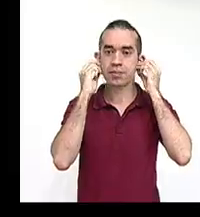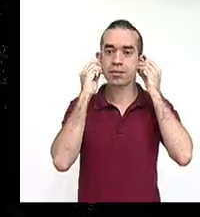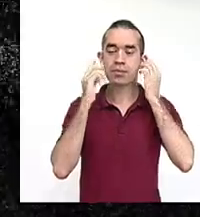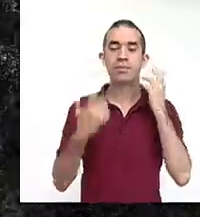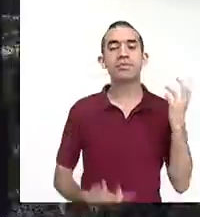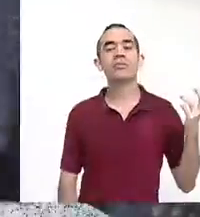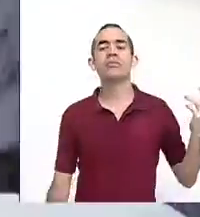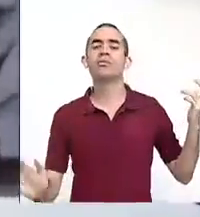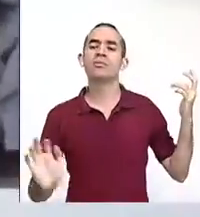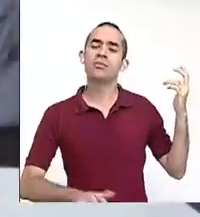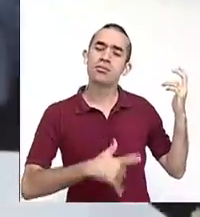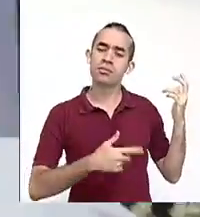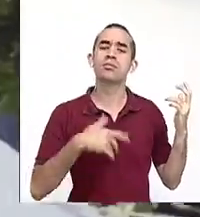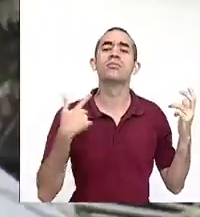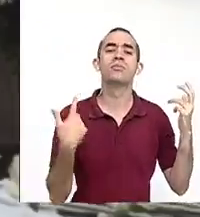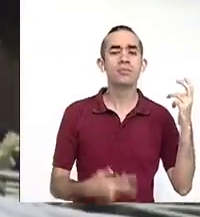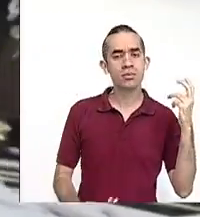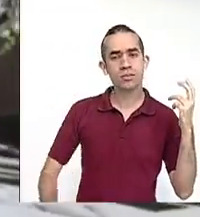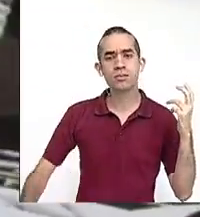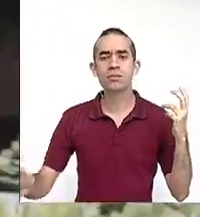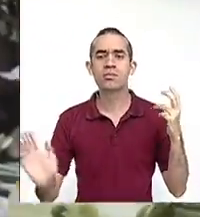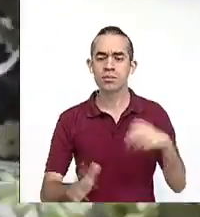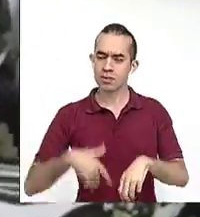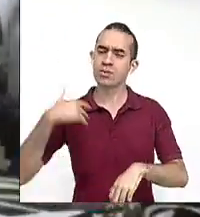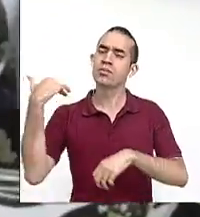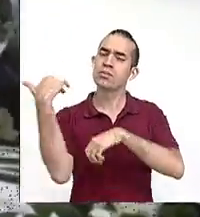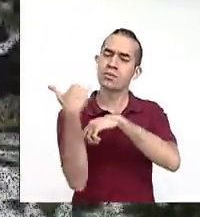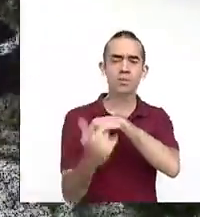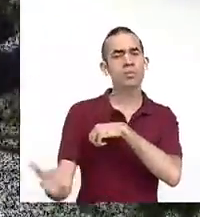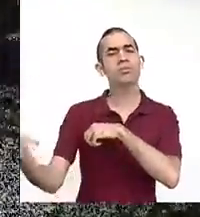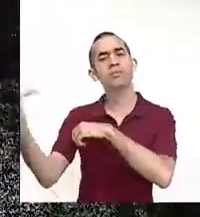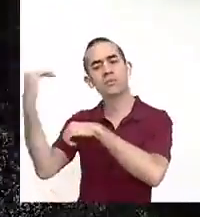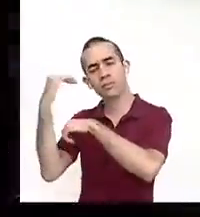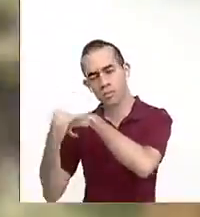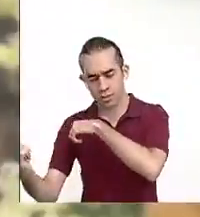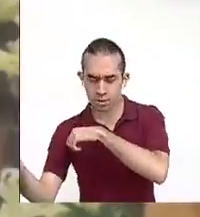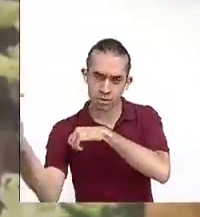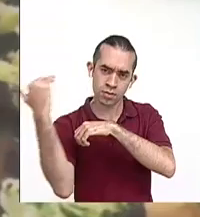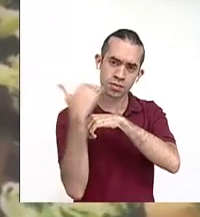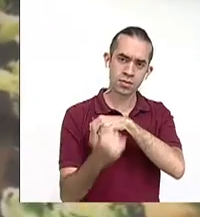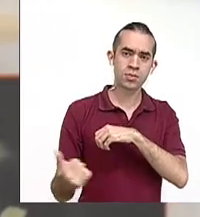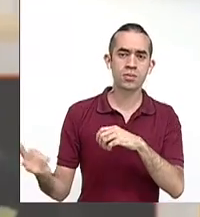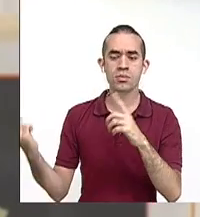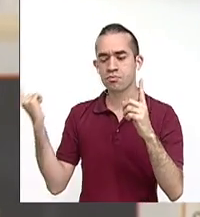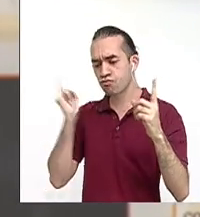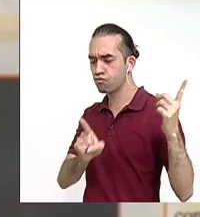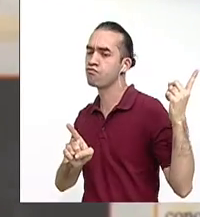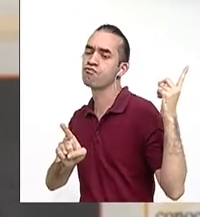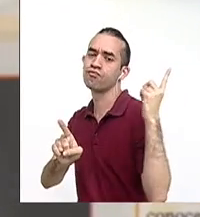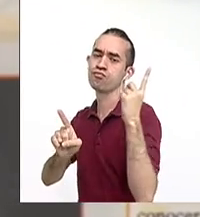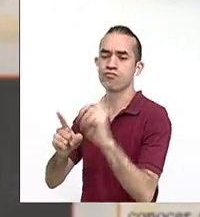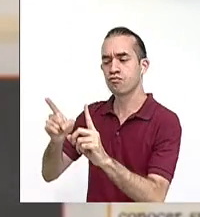Pregunto por qué nos convoca al entorno de su oquedad, una mujer